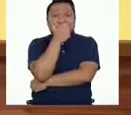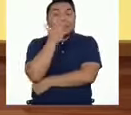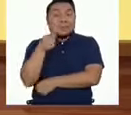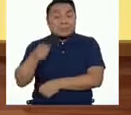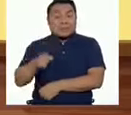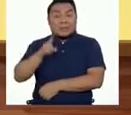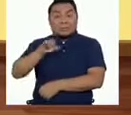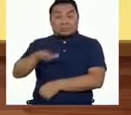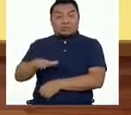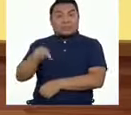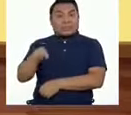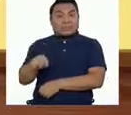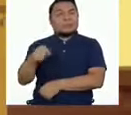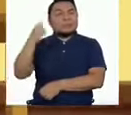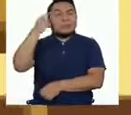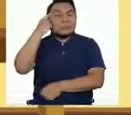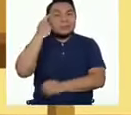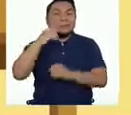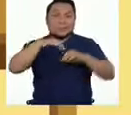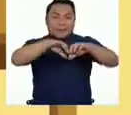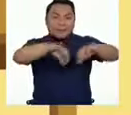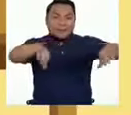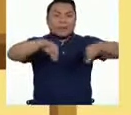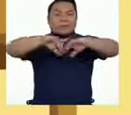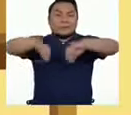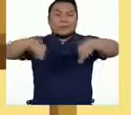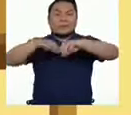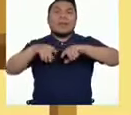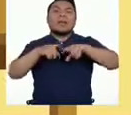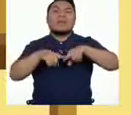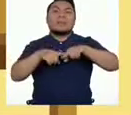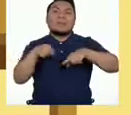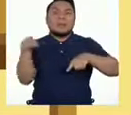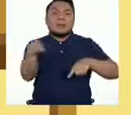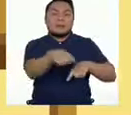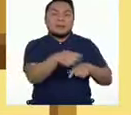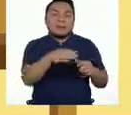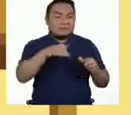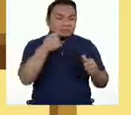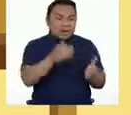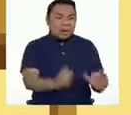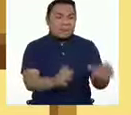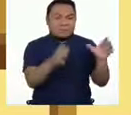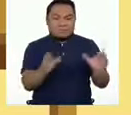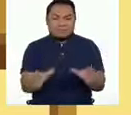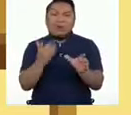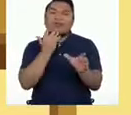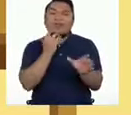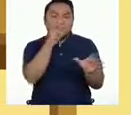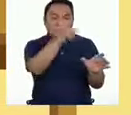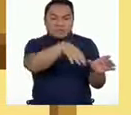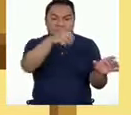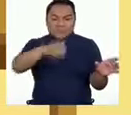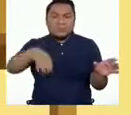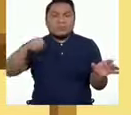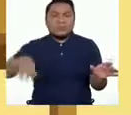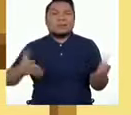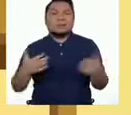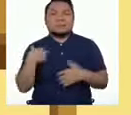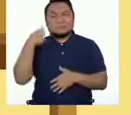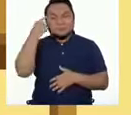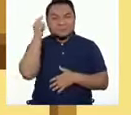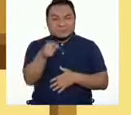Úrsula tiene que comenzar a clasificar los objetos según la separación de los tachos. Tenemos por un lado